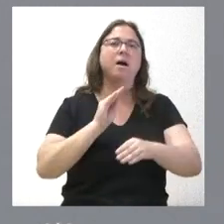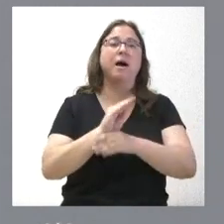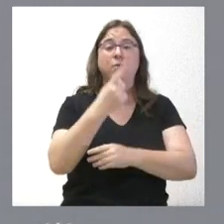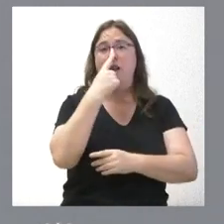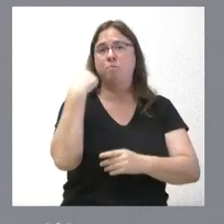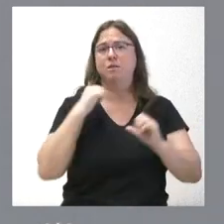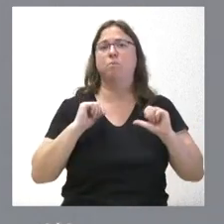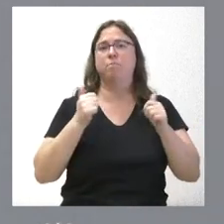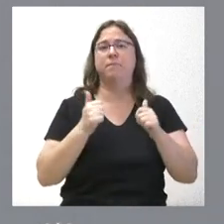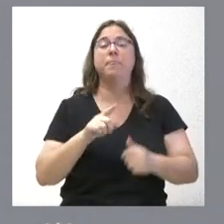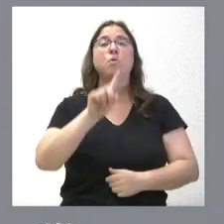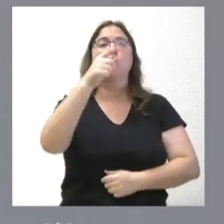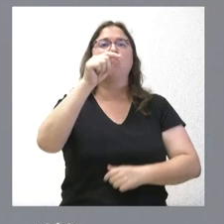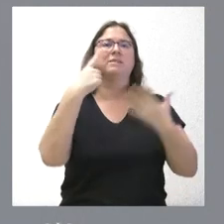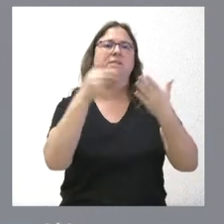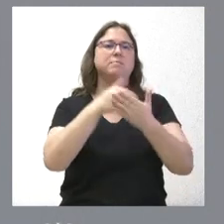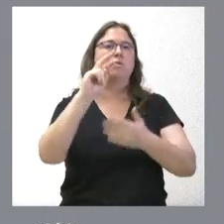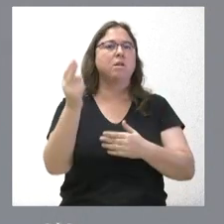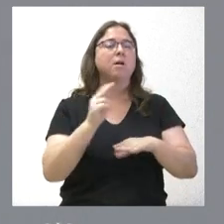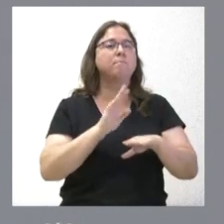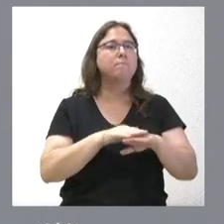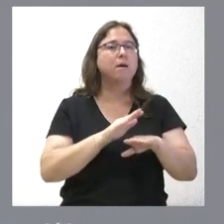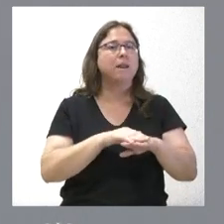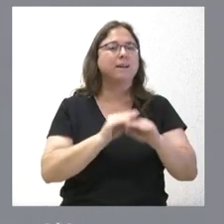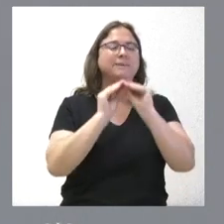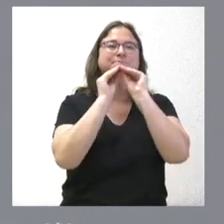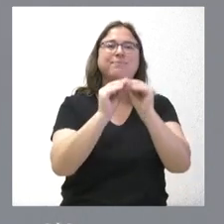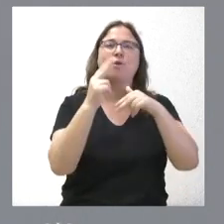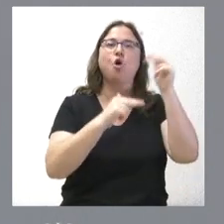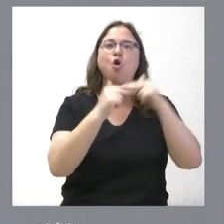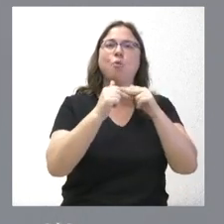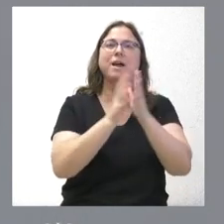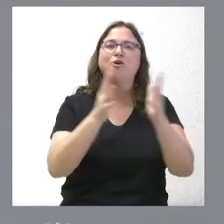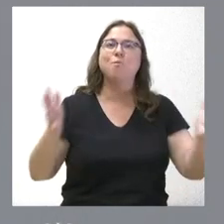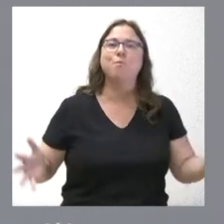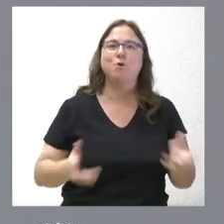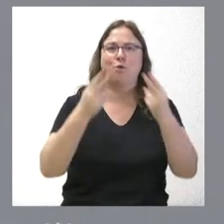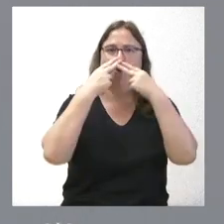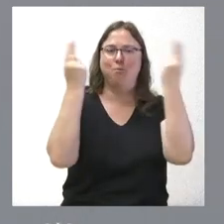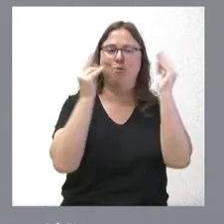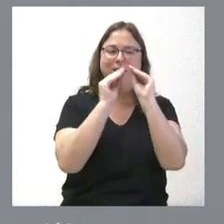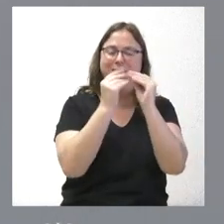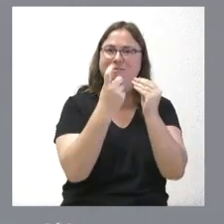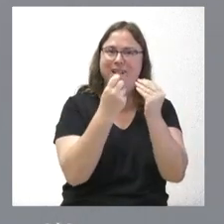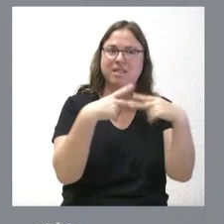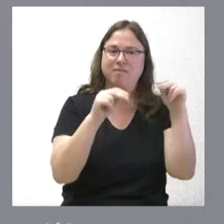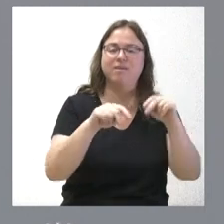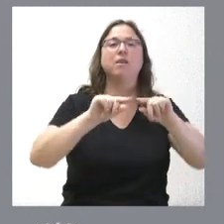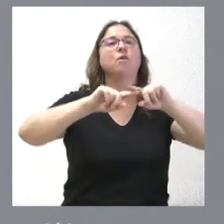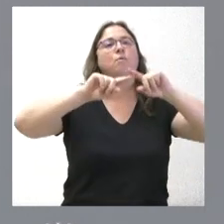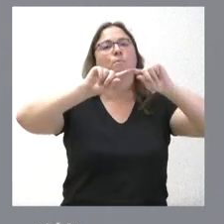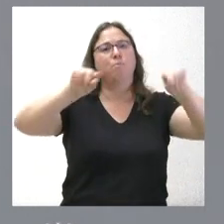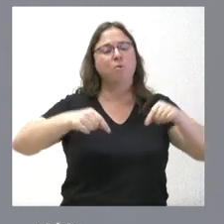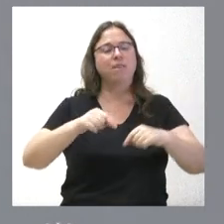pasado. 1,6 millones de euros para terminar obras en viviendas de promoción pública en las provincias de Segovia y